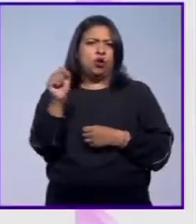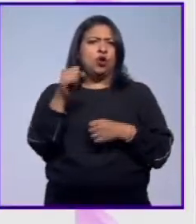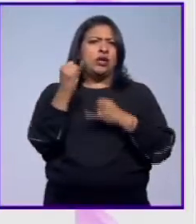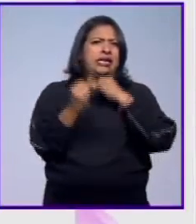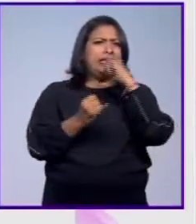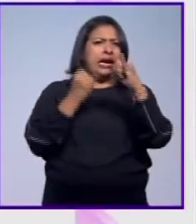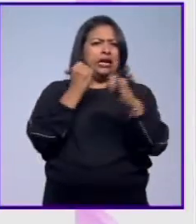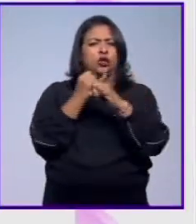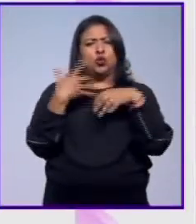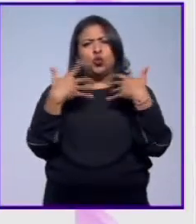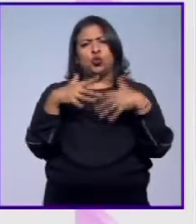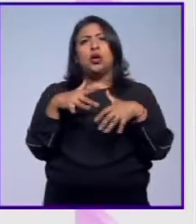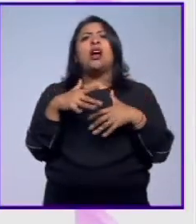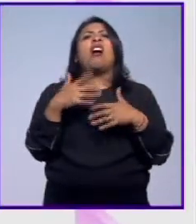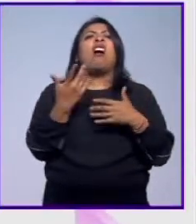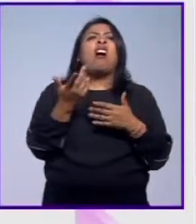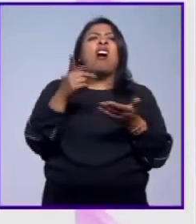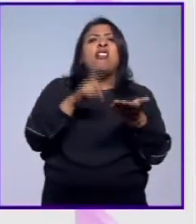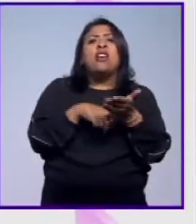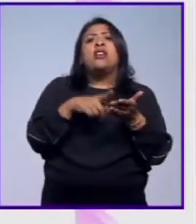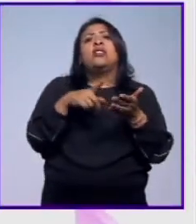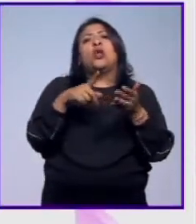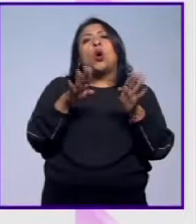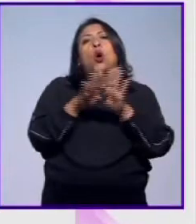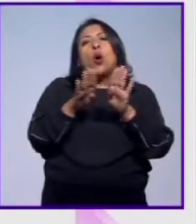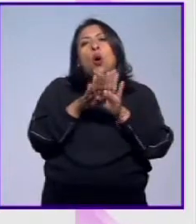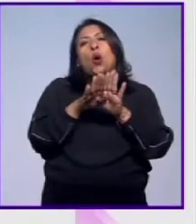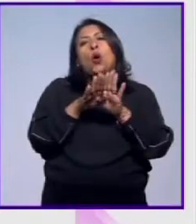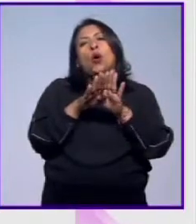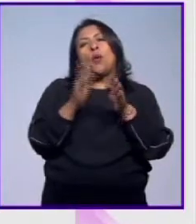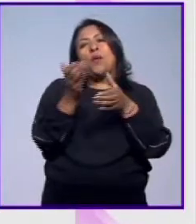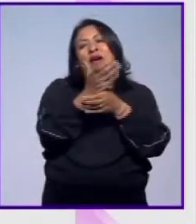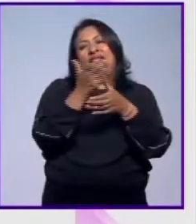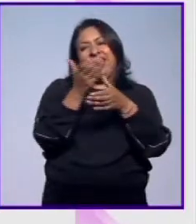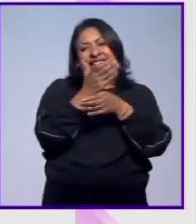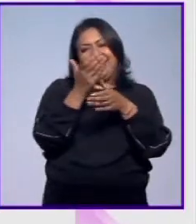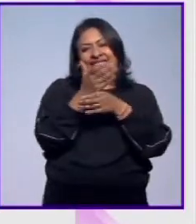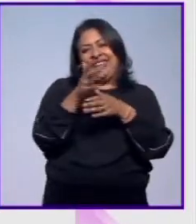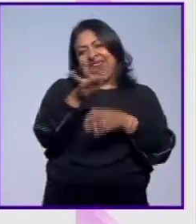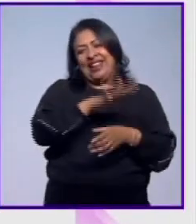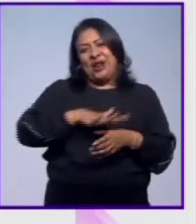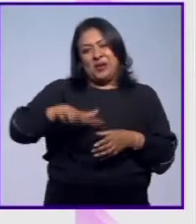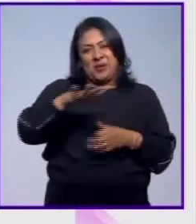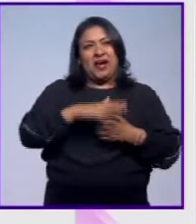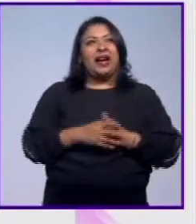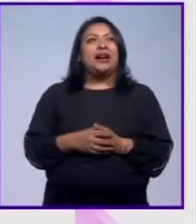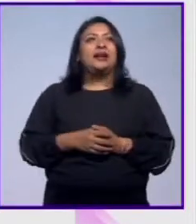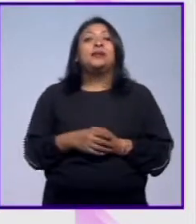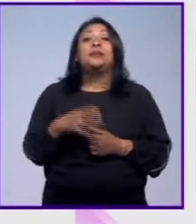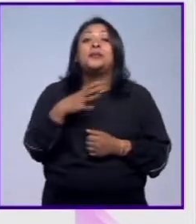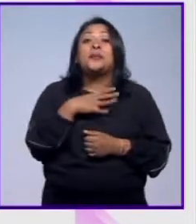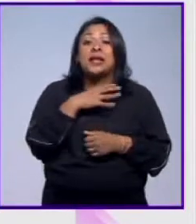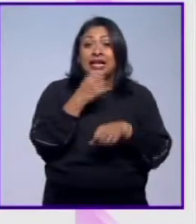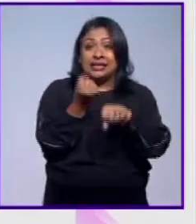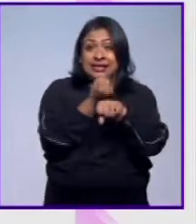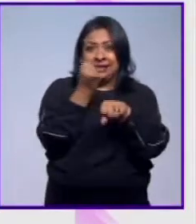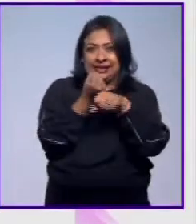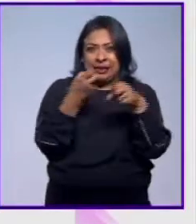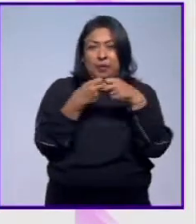internacionales, eran parroquianos en la cantina del barrio. Tenemos unas zapatillas de